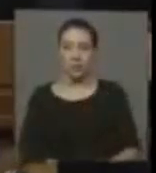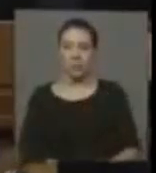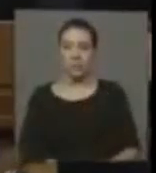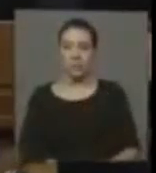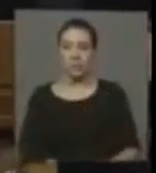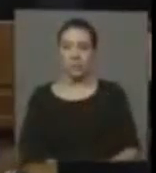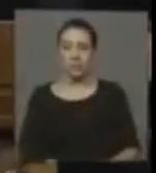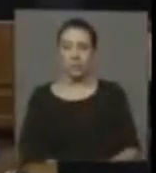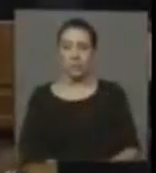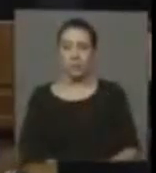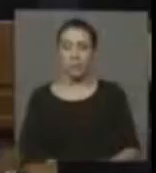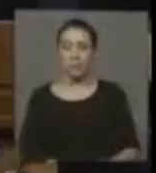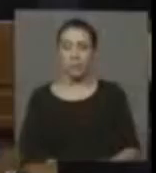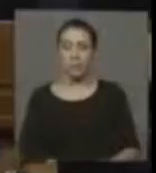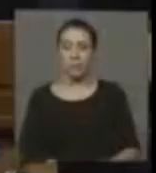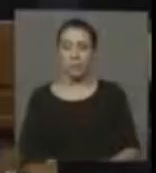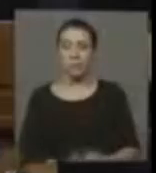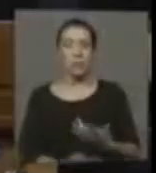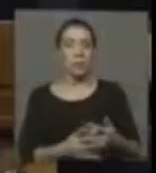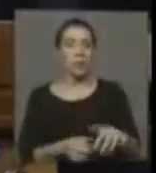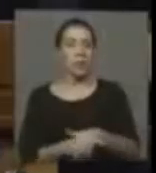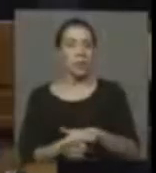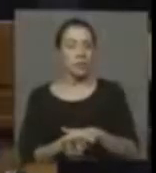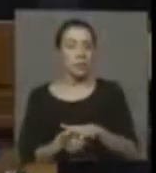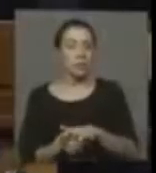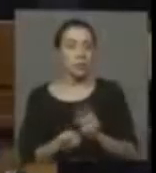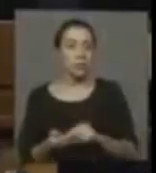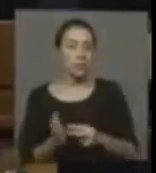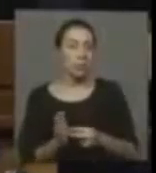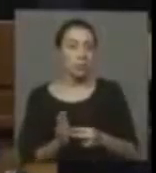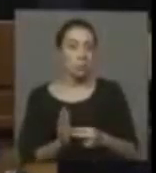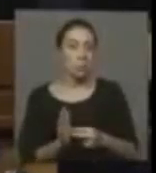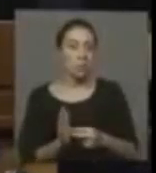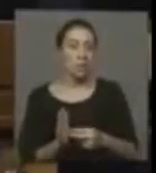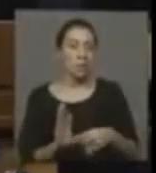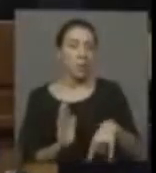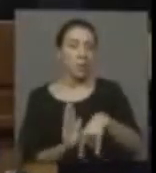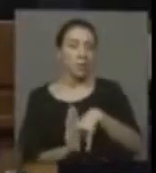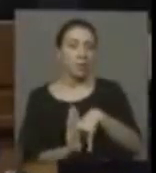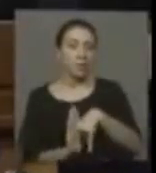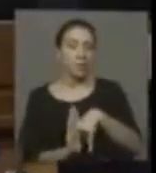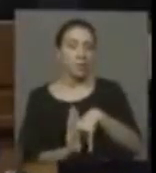condición, Presidente, colateral que se produce al fenómeno del problema de Chiloé.